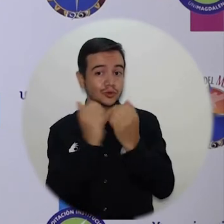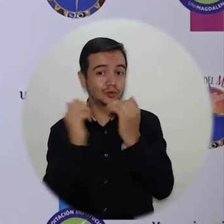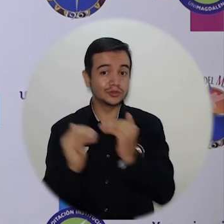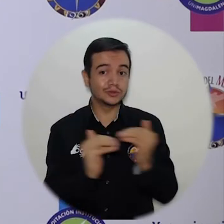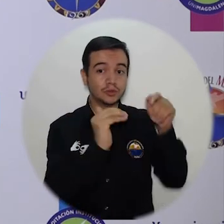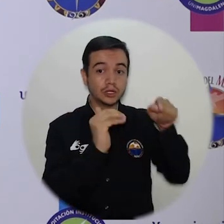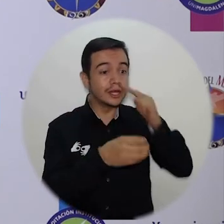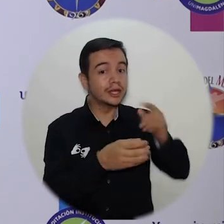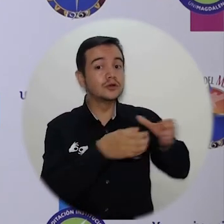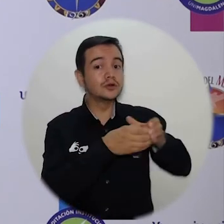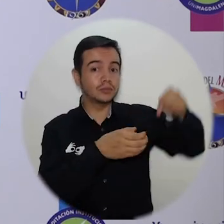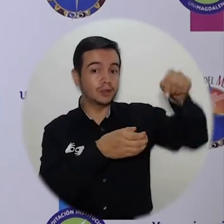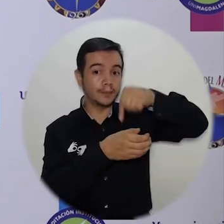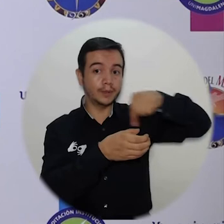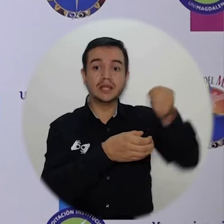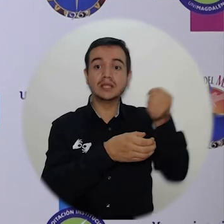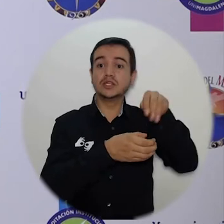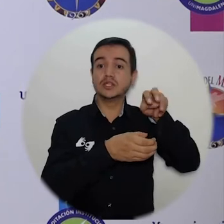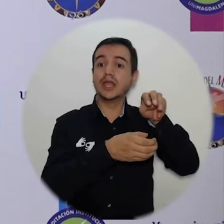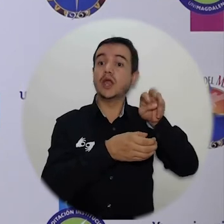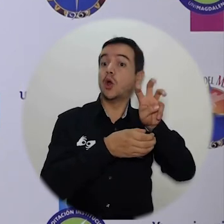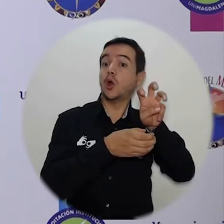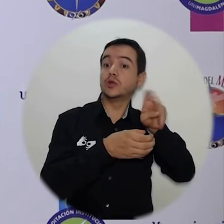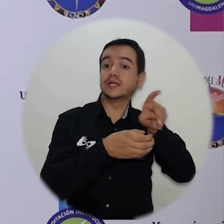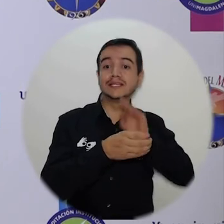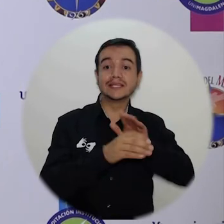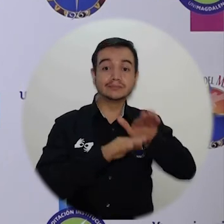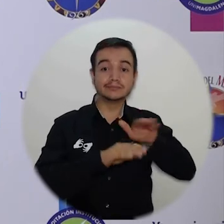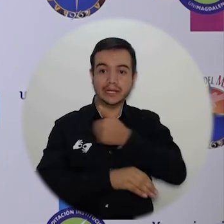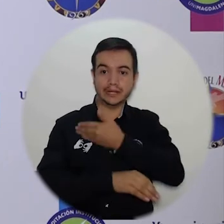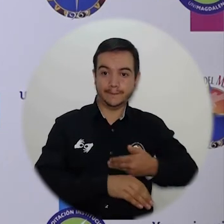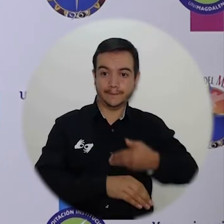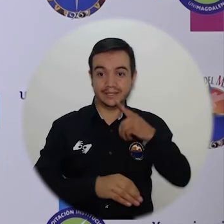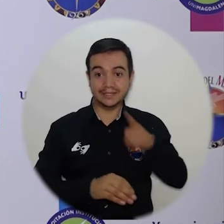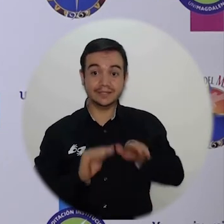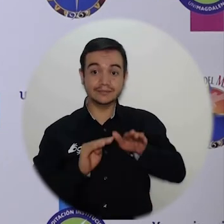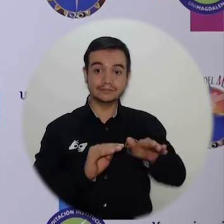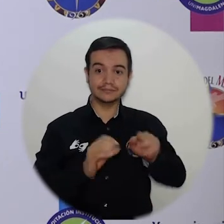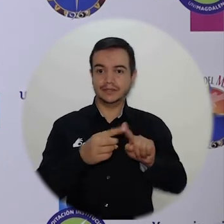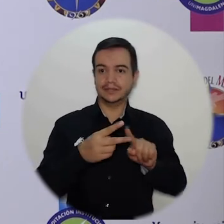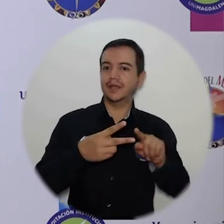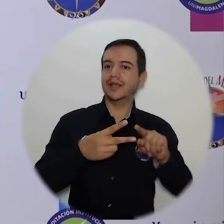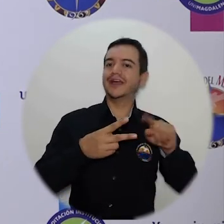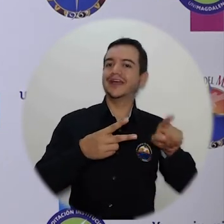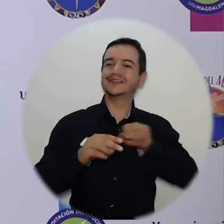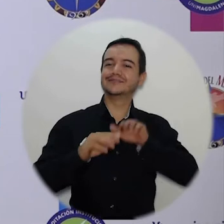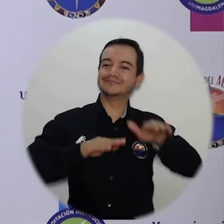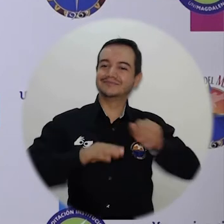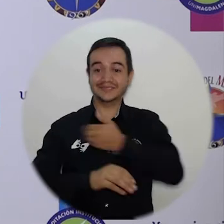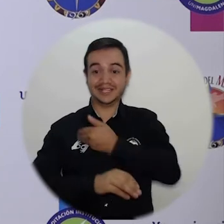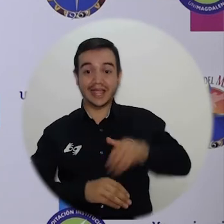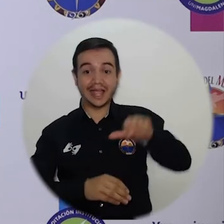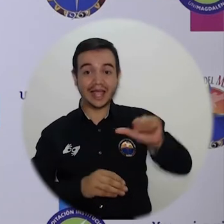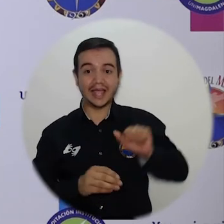cabeza del delegado de la Presidencia de la República, el doctor Manuel Julián Dávila, la delegada de la Presidencia, la doctora Adriana, el delegado de los gremios, el doctor